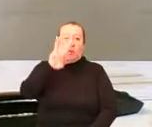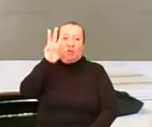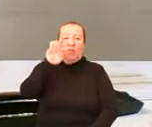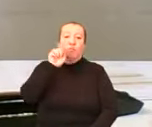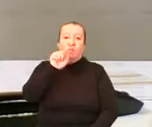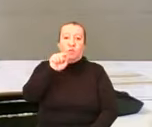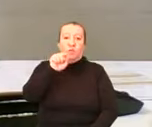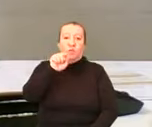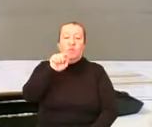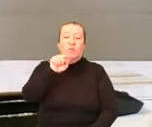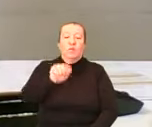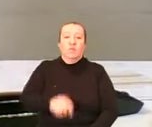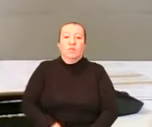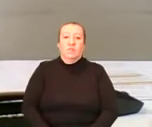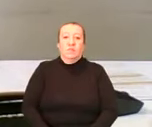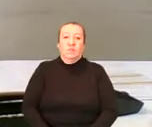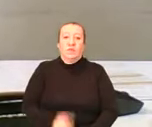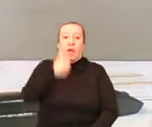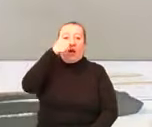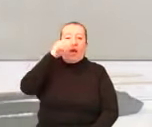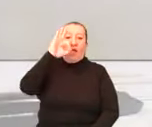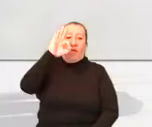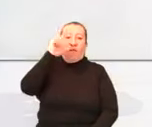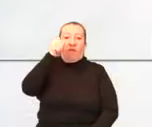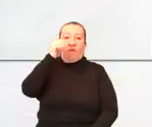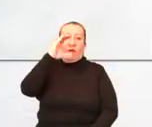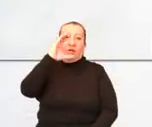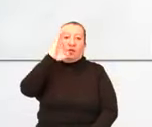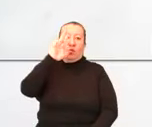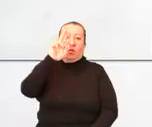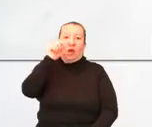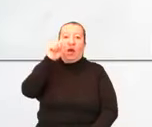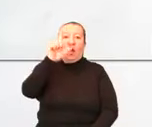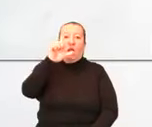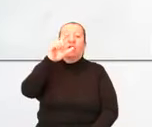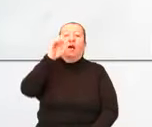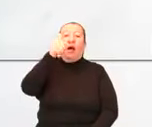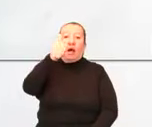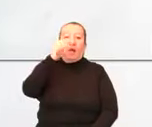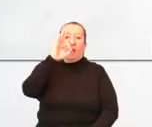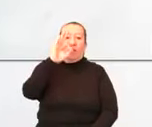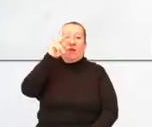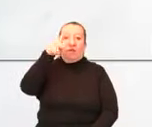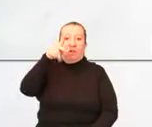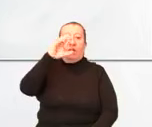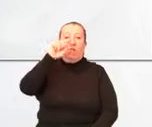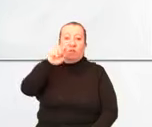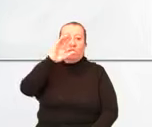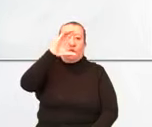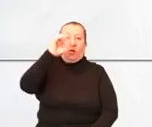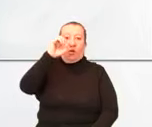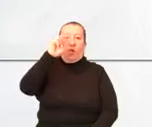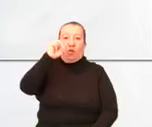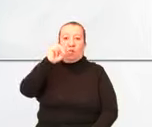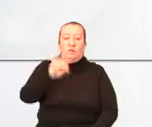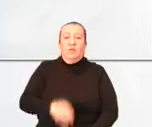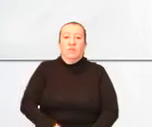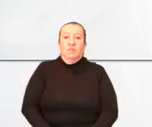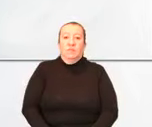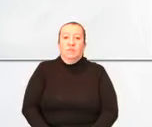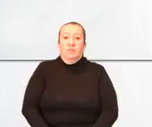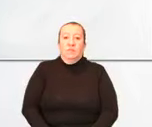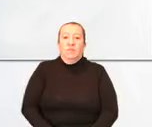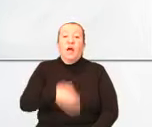www.factual, AFP.com, factual AFP del servicio, y pregúnteme, cada vez que tenga alguna duda, si yo